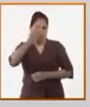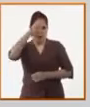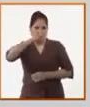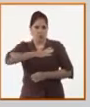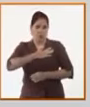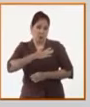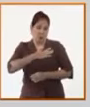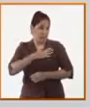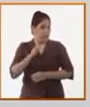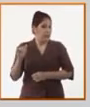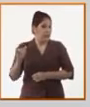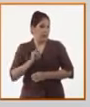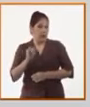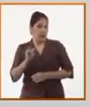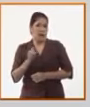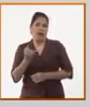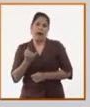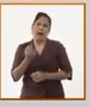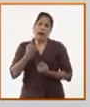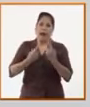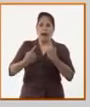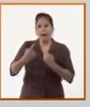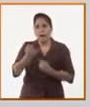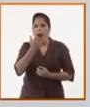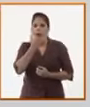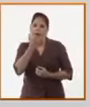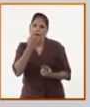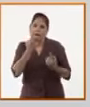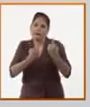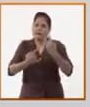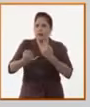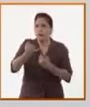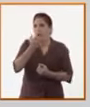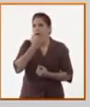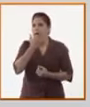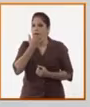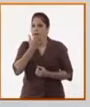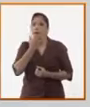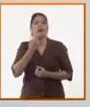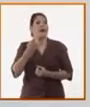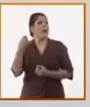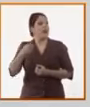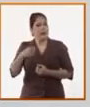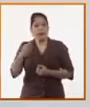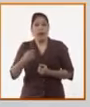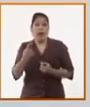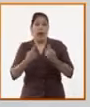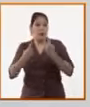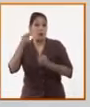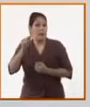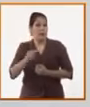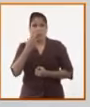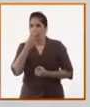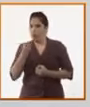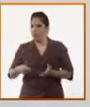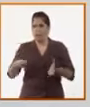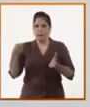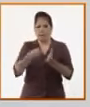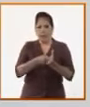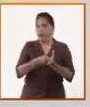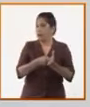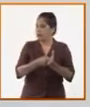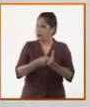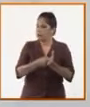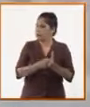minimizar también aquellas brechas que existen hoy para la ilusión y la evasión fiscal. Porque estos